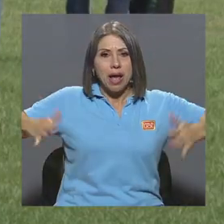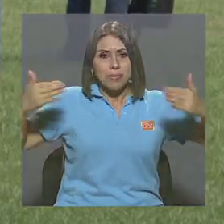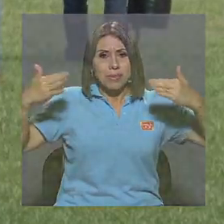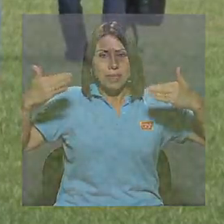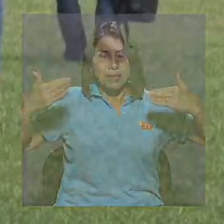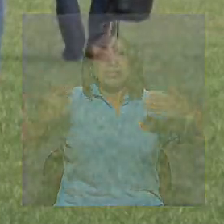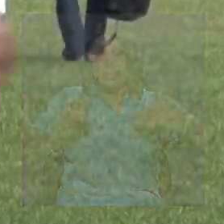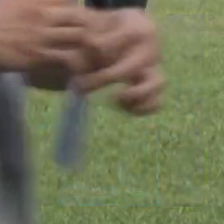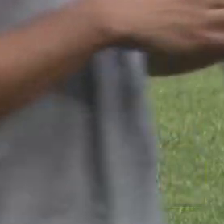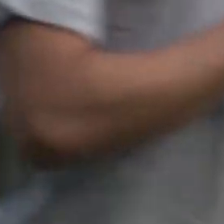año. ¡Gracias! ¡Gracias! ¡Gracias! ¡Gracias!